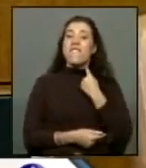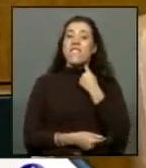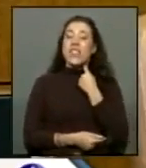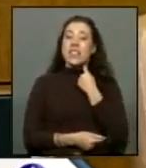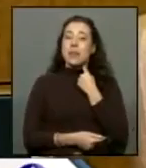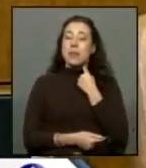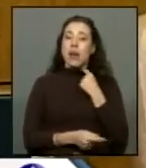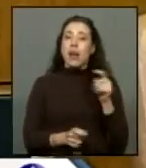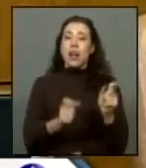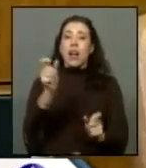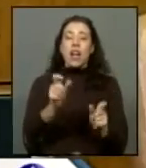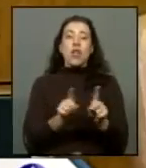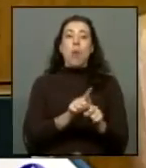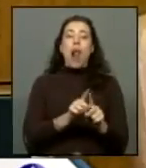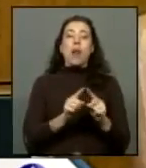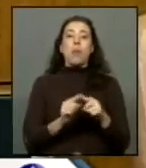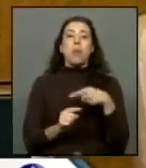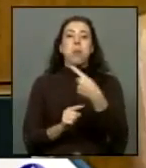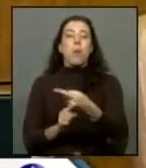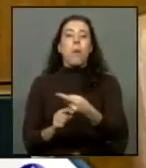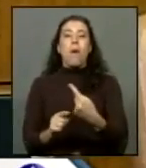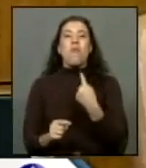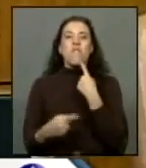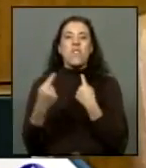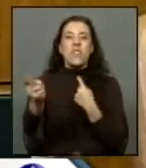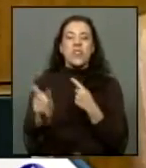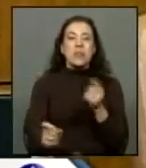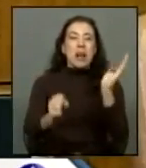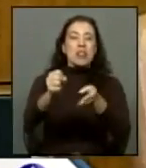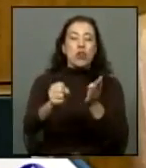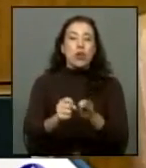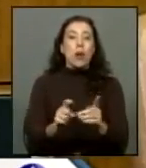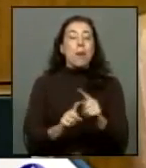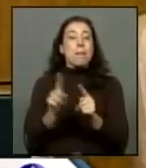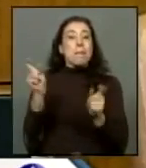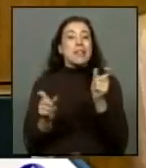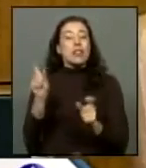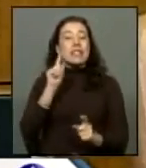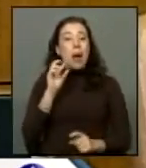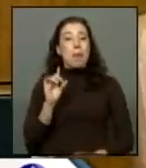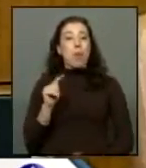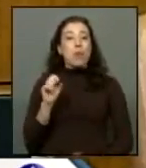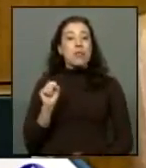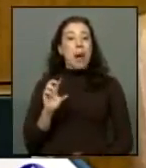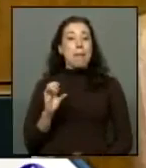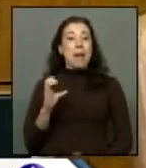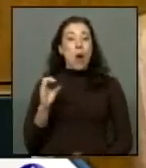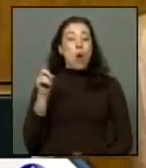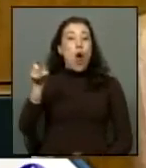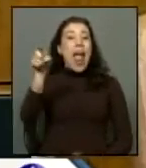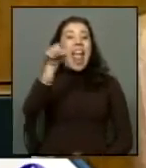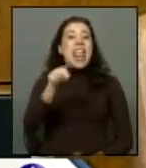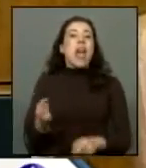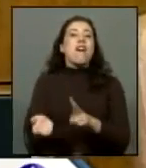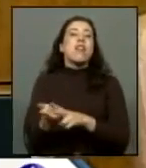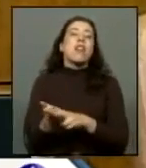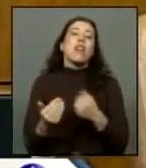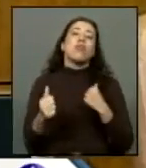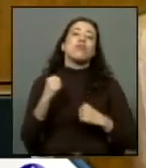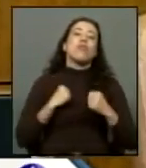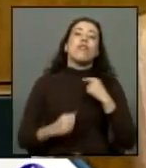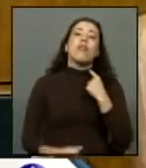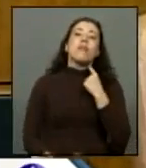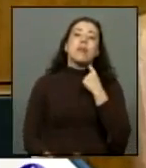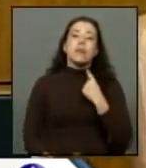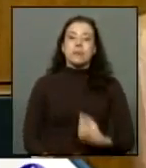son los victimarios y que los que están en Punta Peuco son las verdaderas víctimas no señor